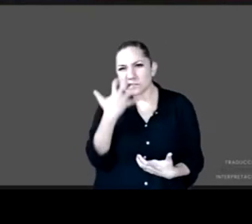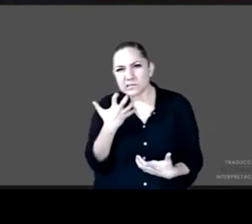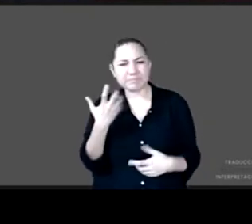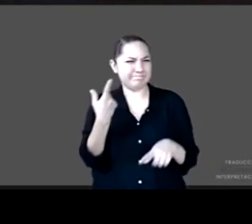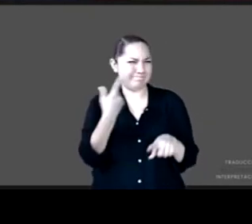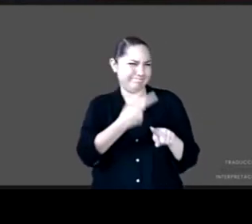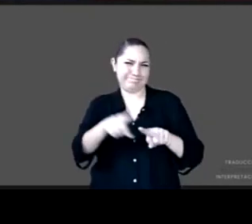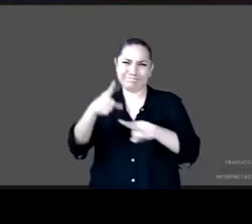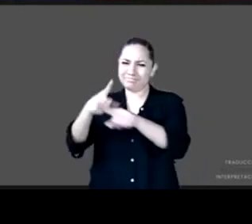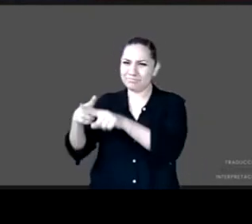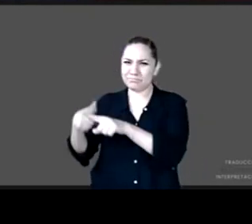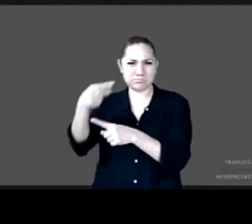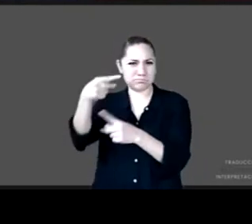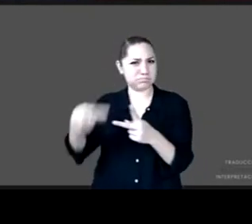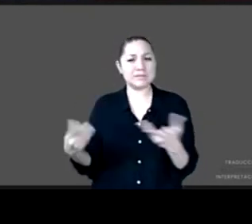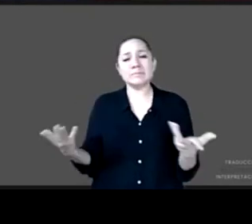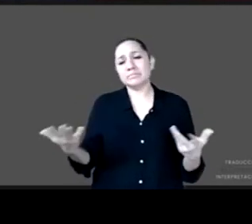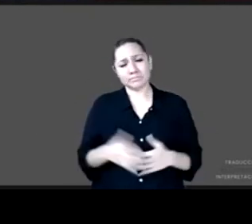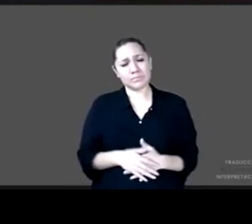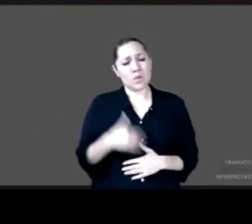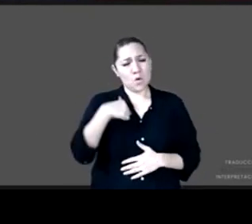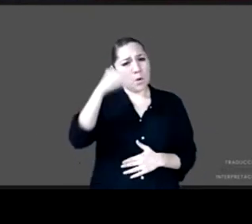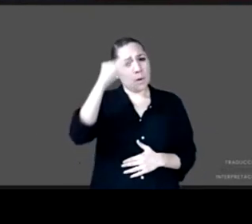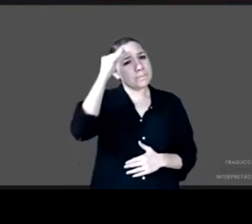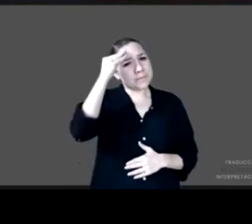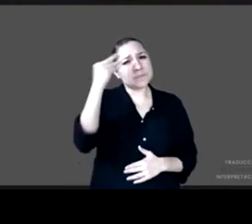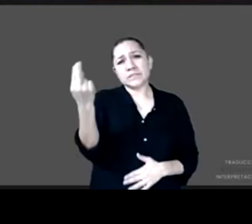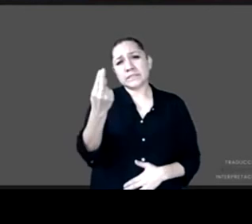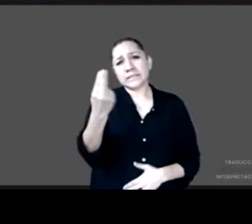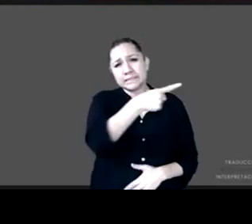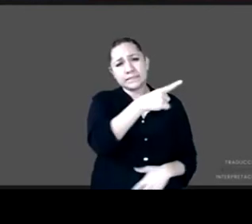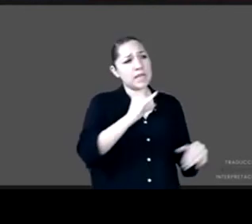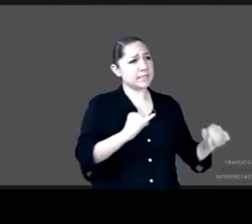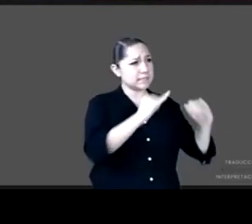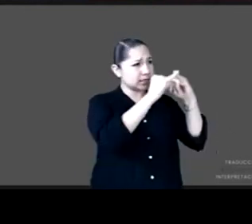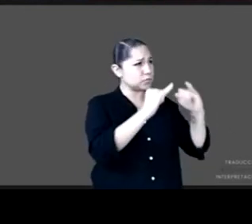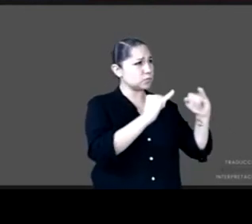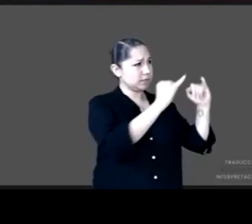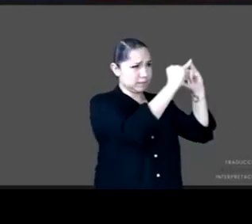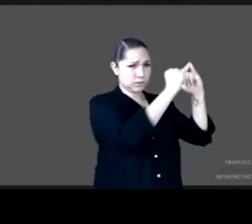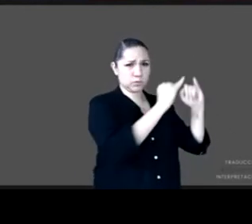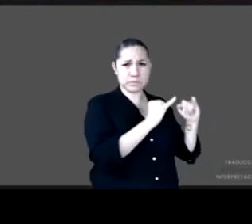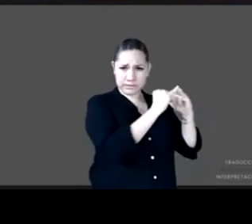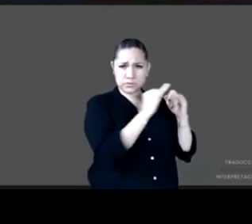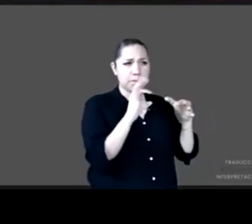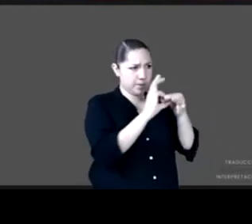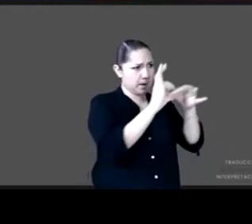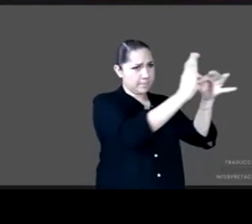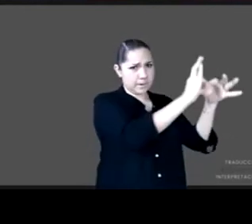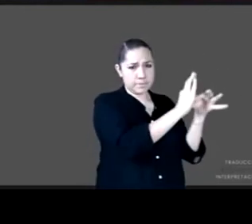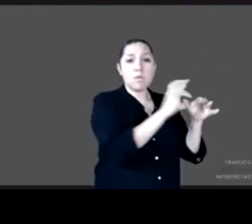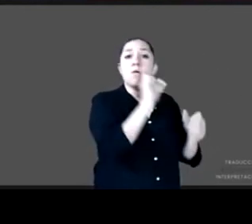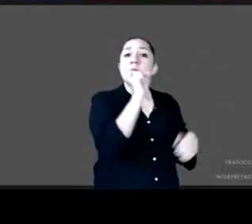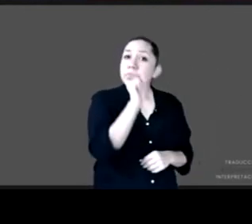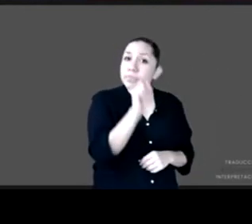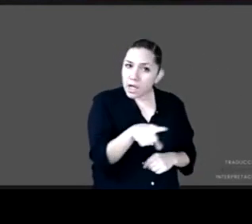sí la coordinación interinstitucional pero también interestatal tanto entre los estados que expulsan como los que reciben para